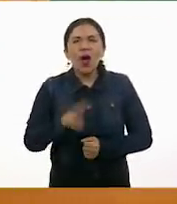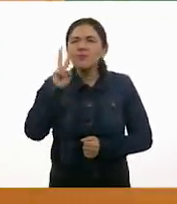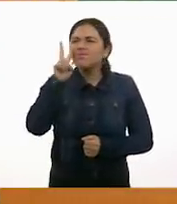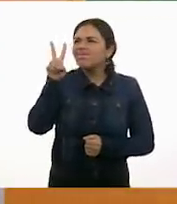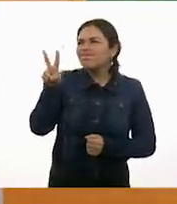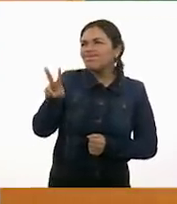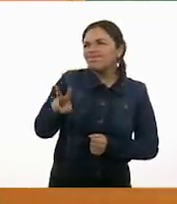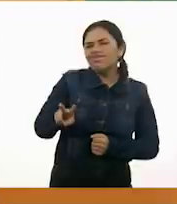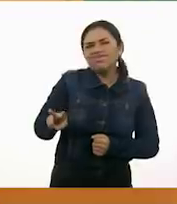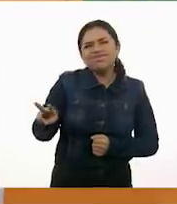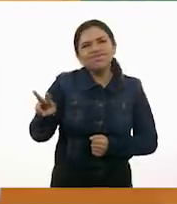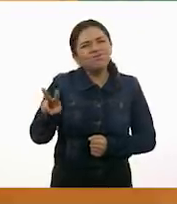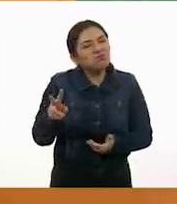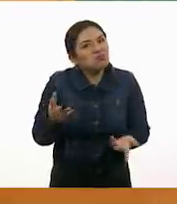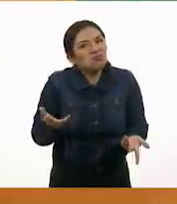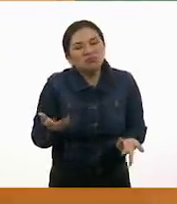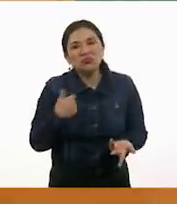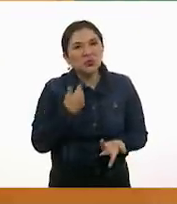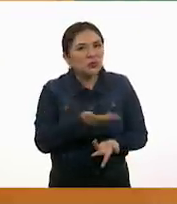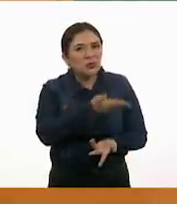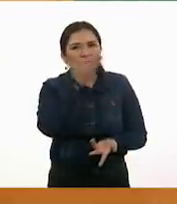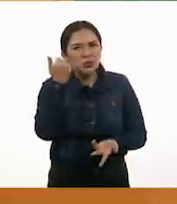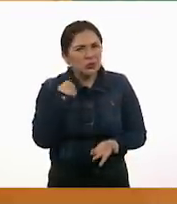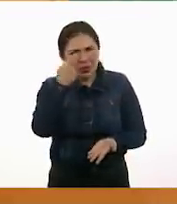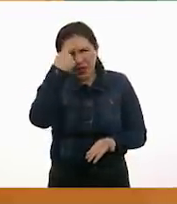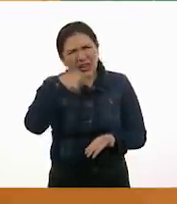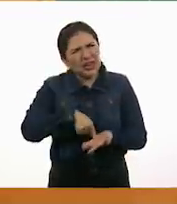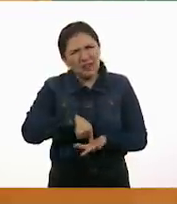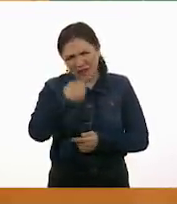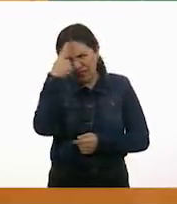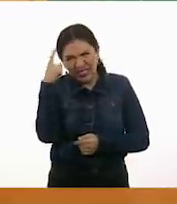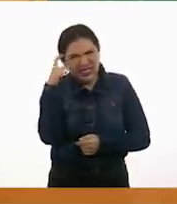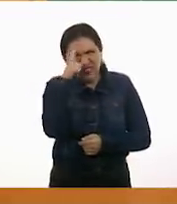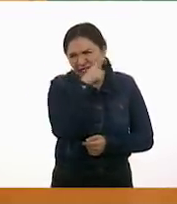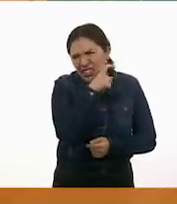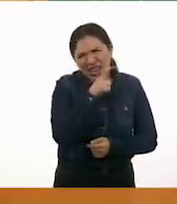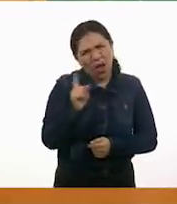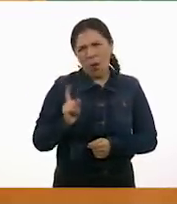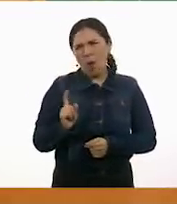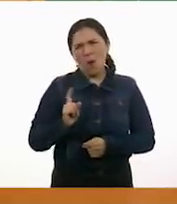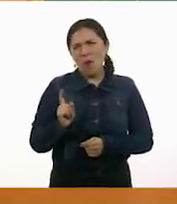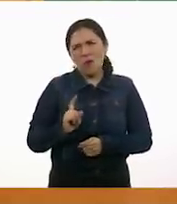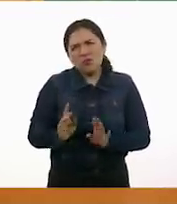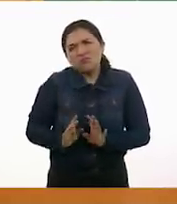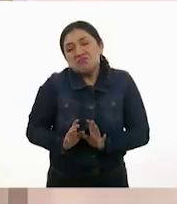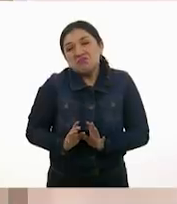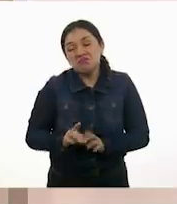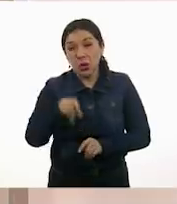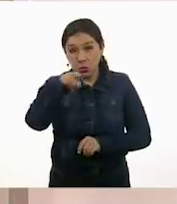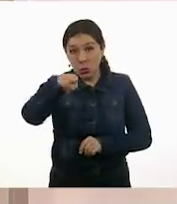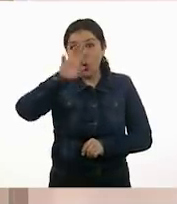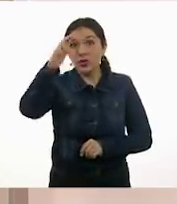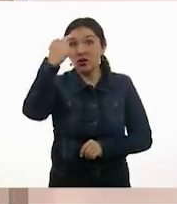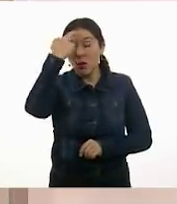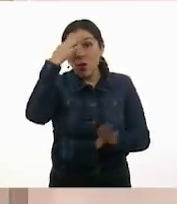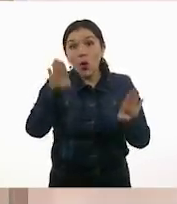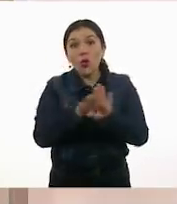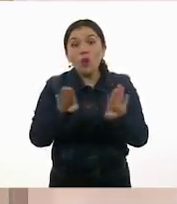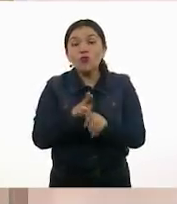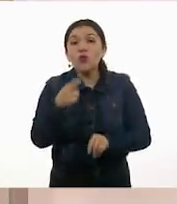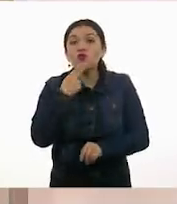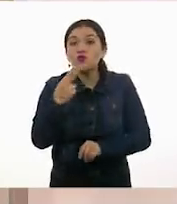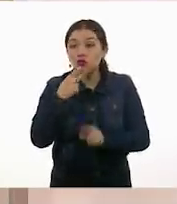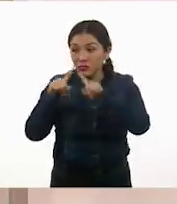¿Tú qué crees? No sé, niñas y niños. Yo creo que no. Yo también pienso que no. recuerden que para utilizar